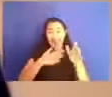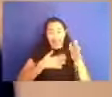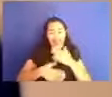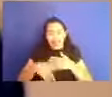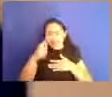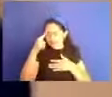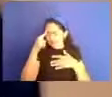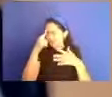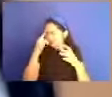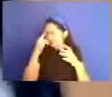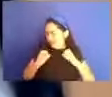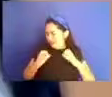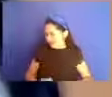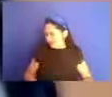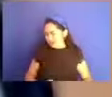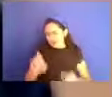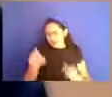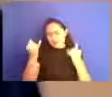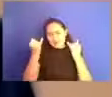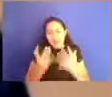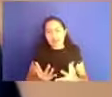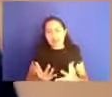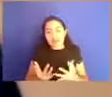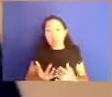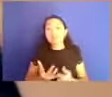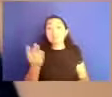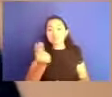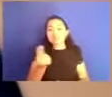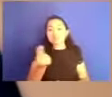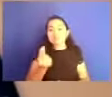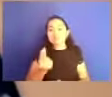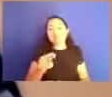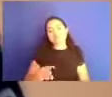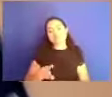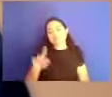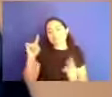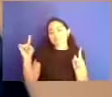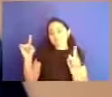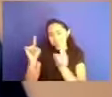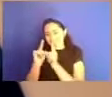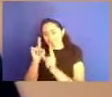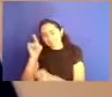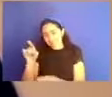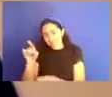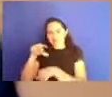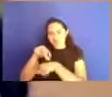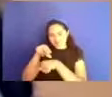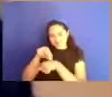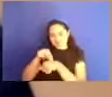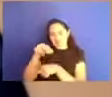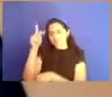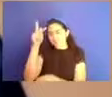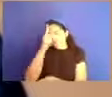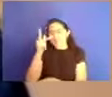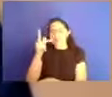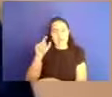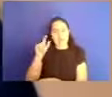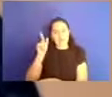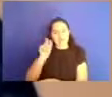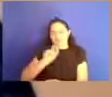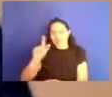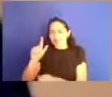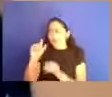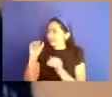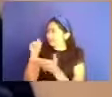emocional, mental, pues, es muy buen momento de pedir una atención con un profesionista. Eso es algo muy importante.